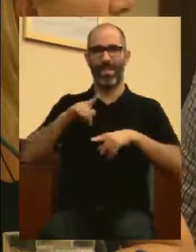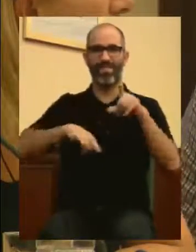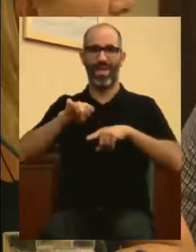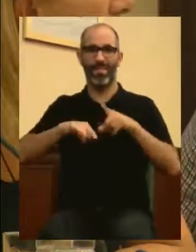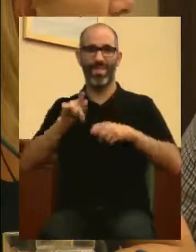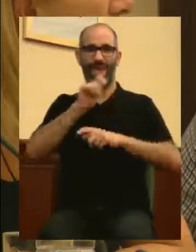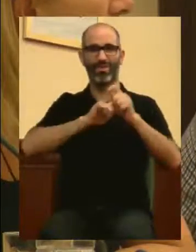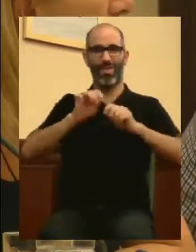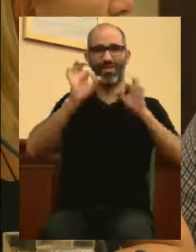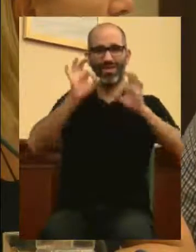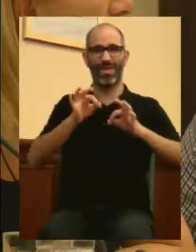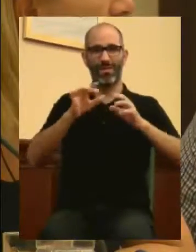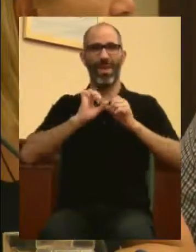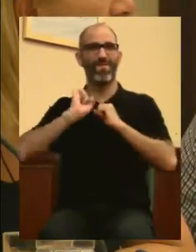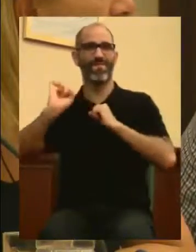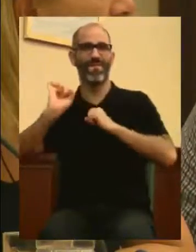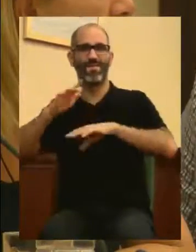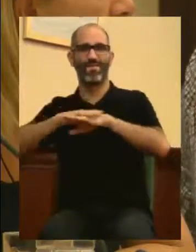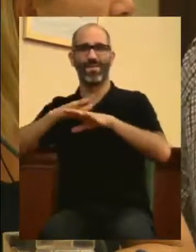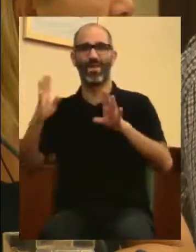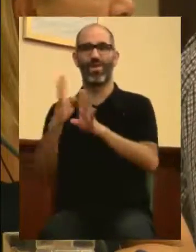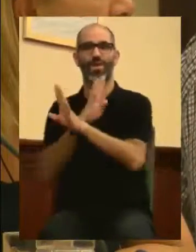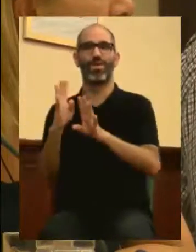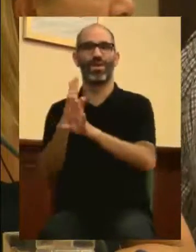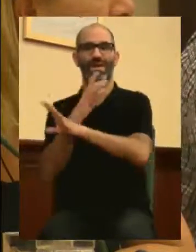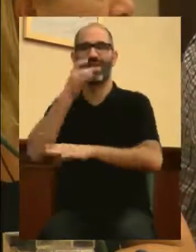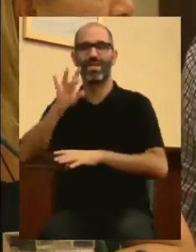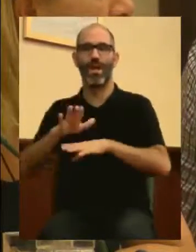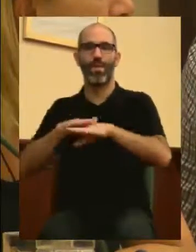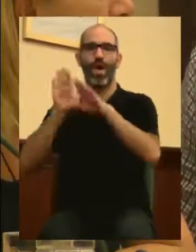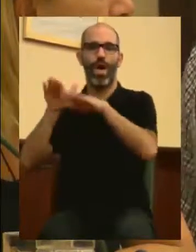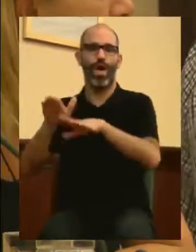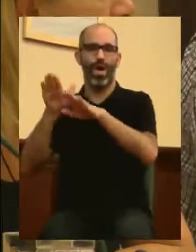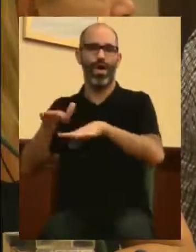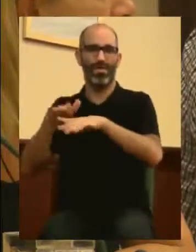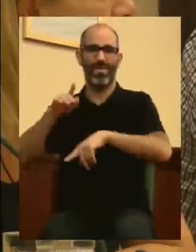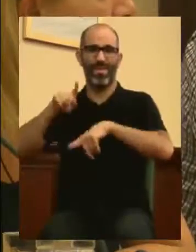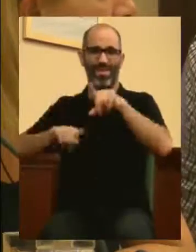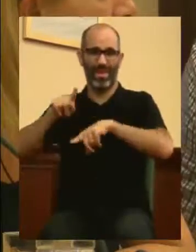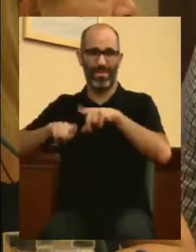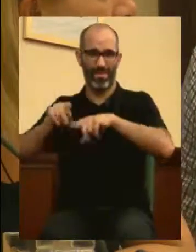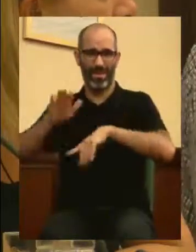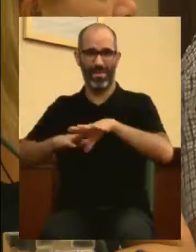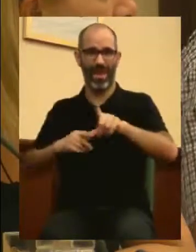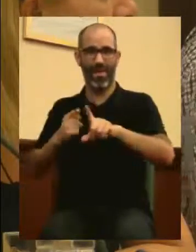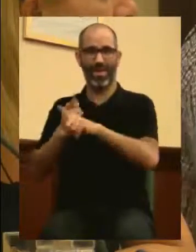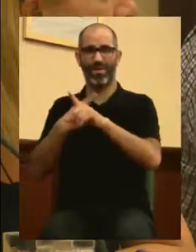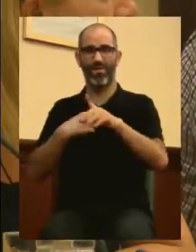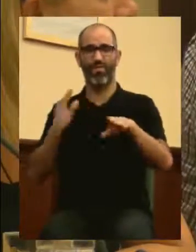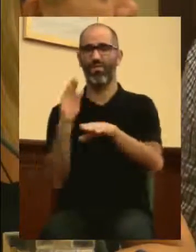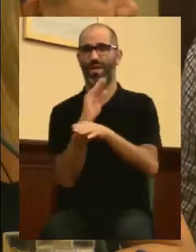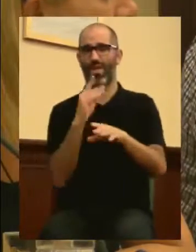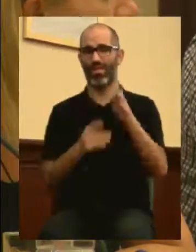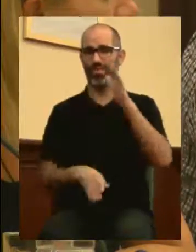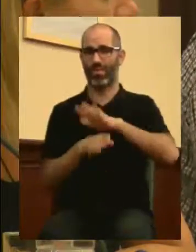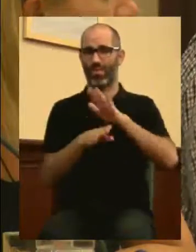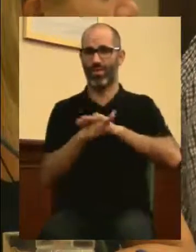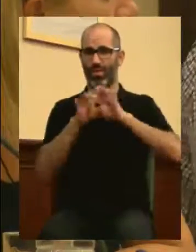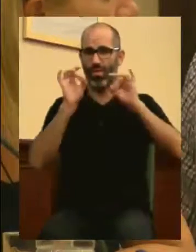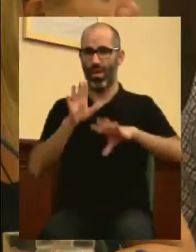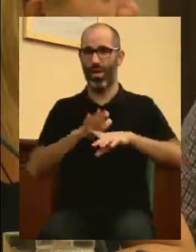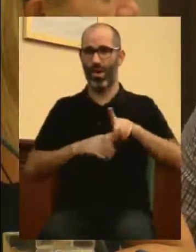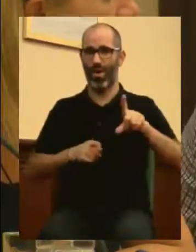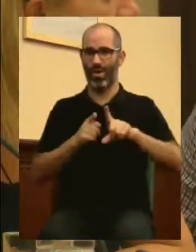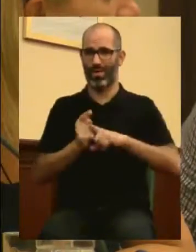bajará, pero van a tratar de mantener su fuente de financiación fundamental para